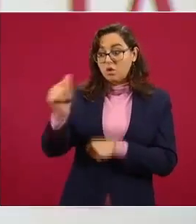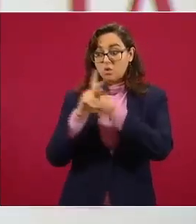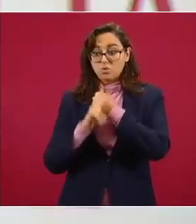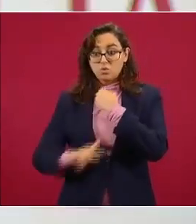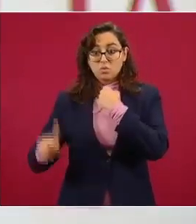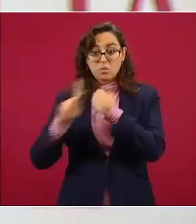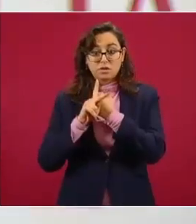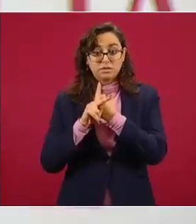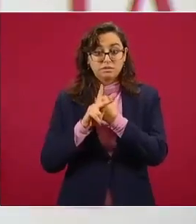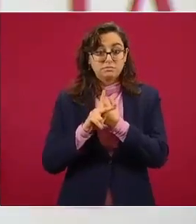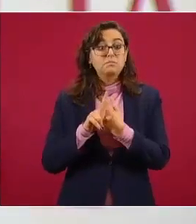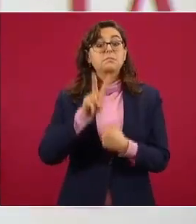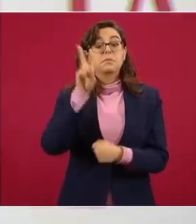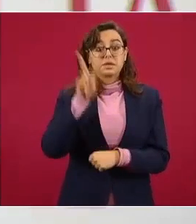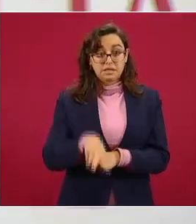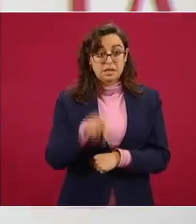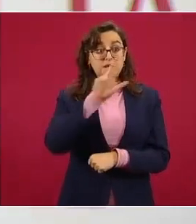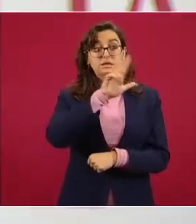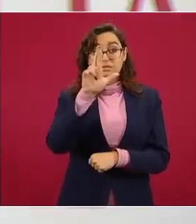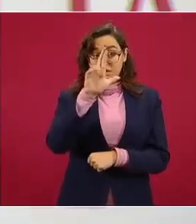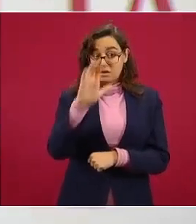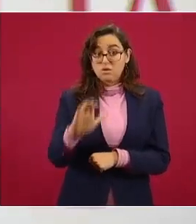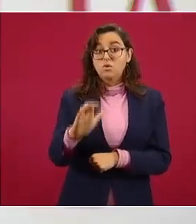una sociedad muy fuerte